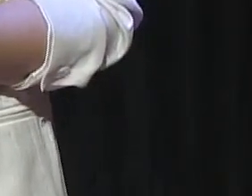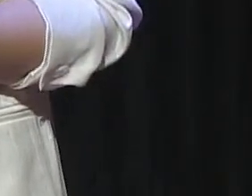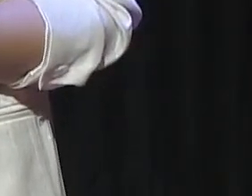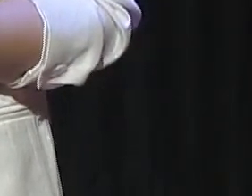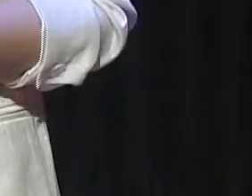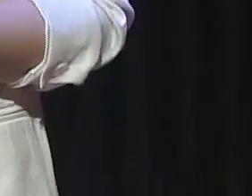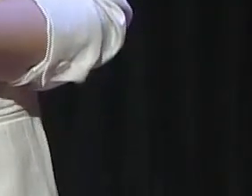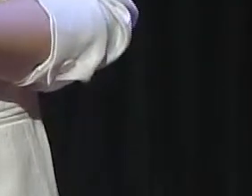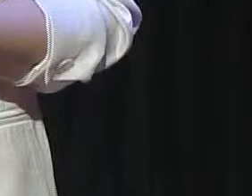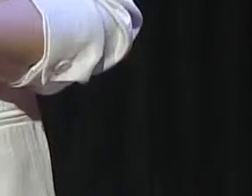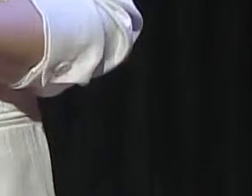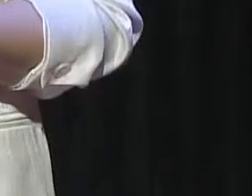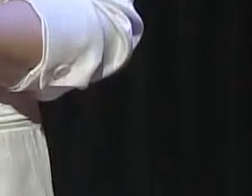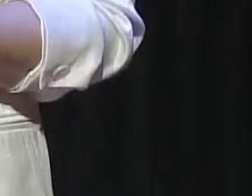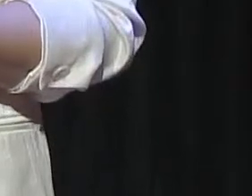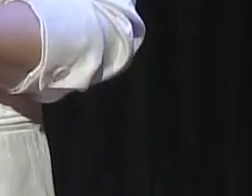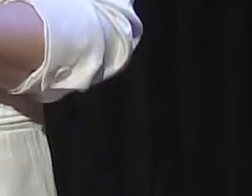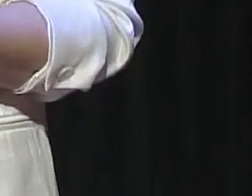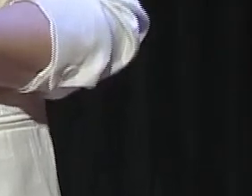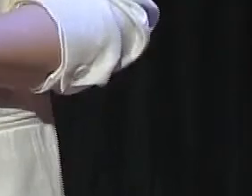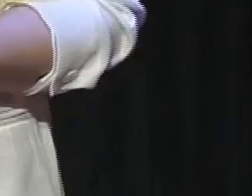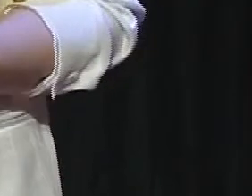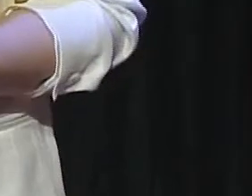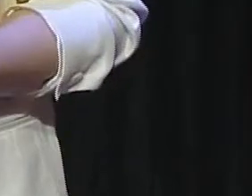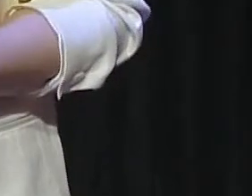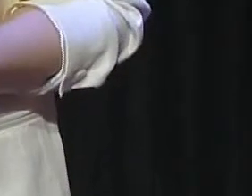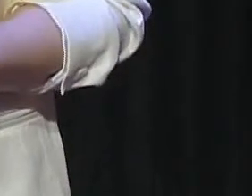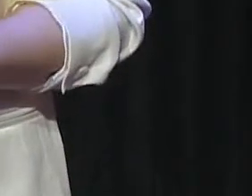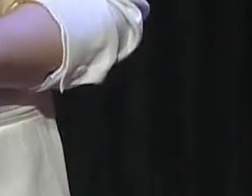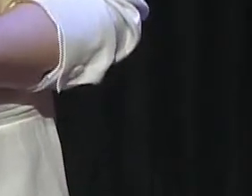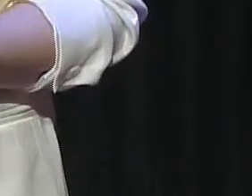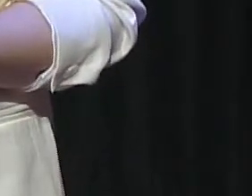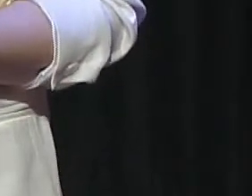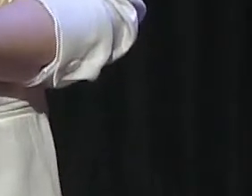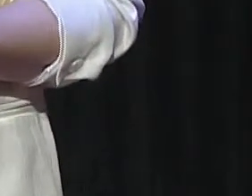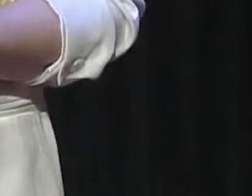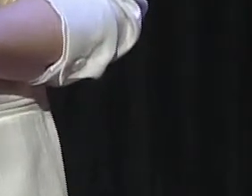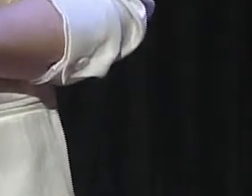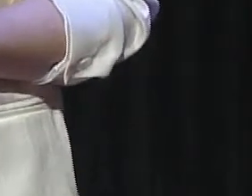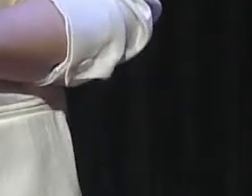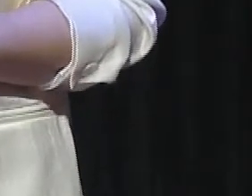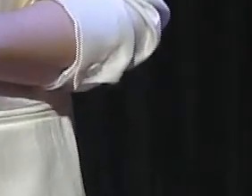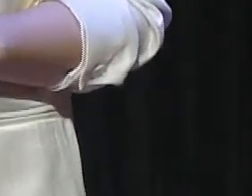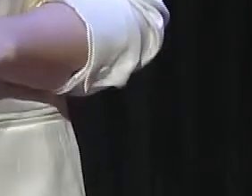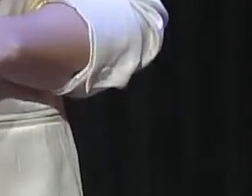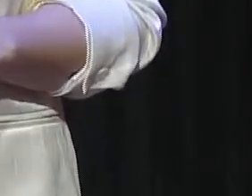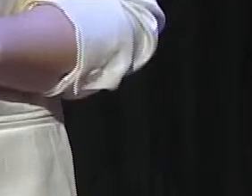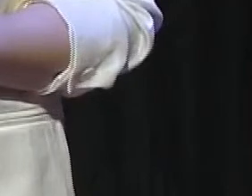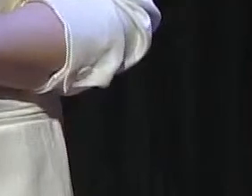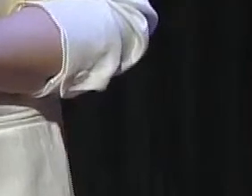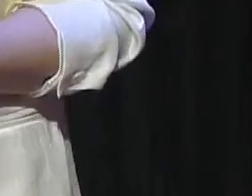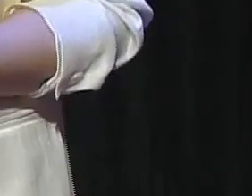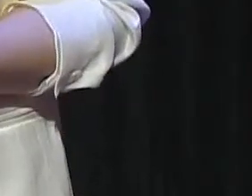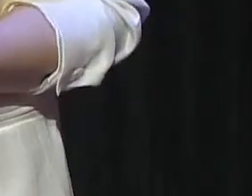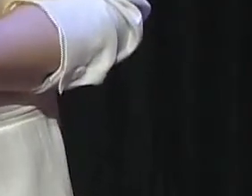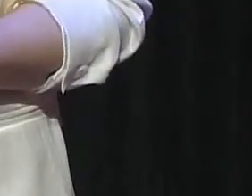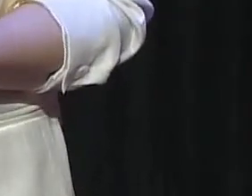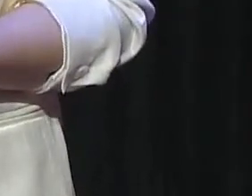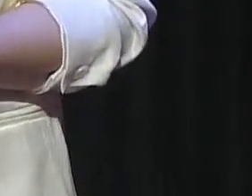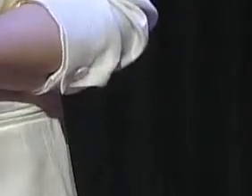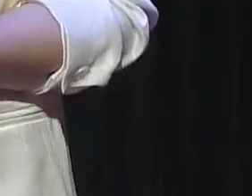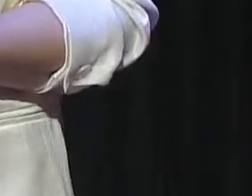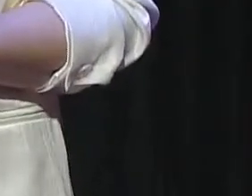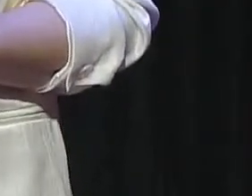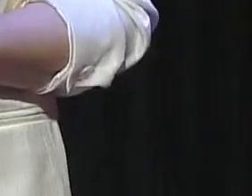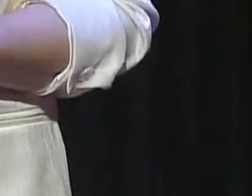Estamos ubicados en el espacio cultural Julio Leparque, el departamento Guaymallén, y tanto los aspirantes a gobernador como los aspirantes a vice ya están listos